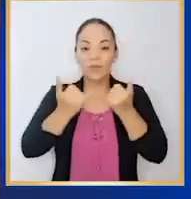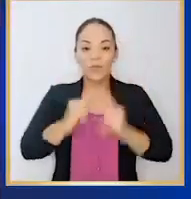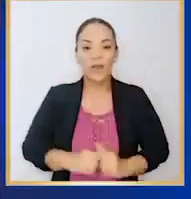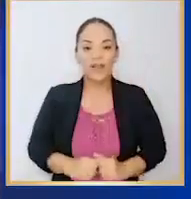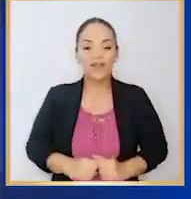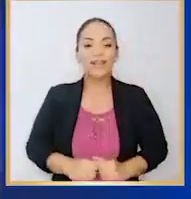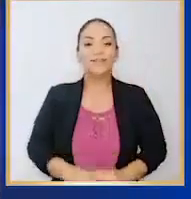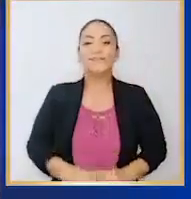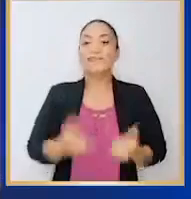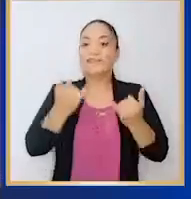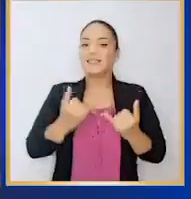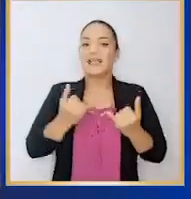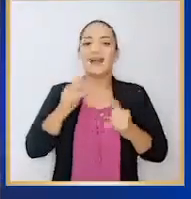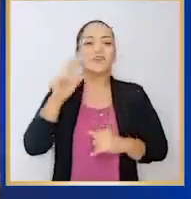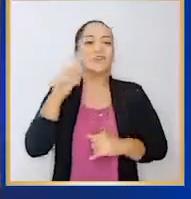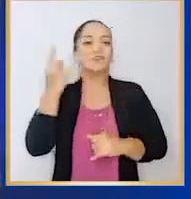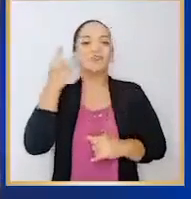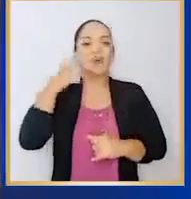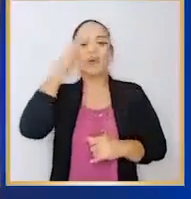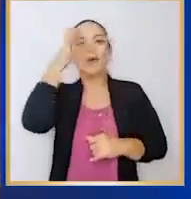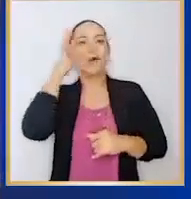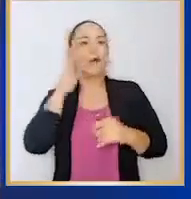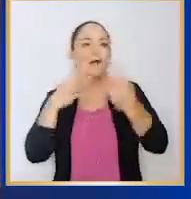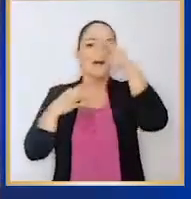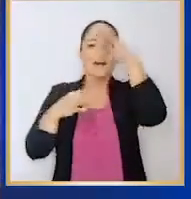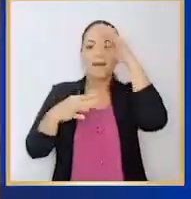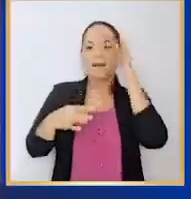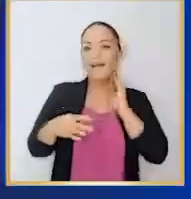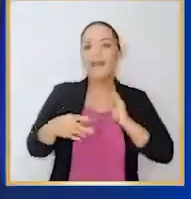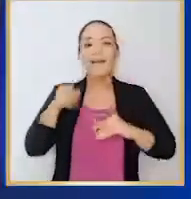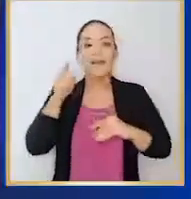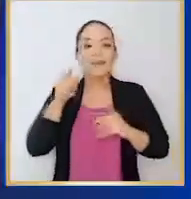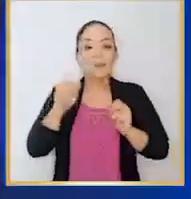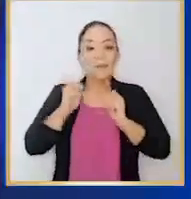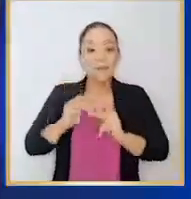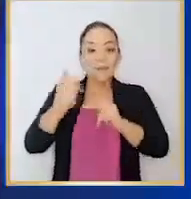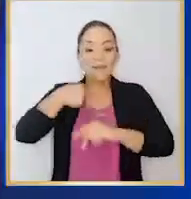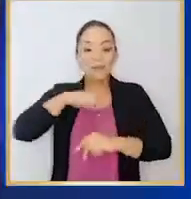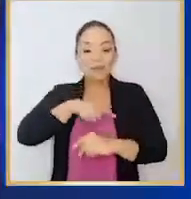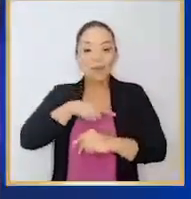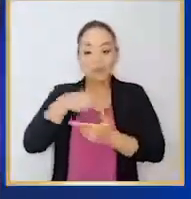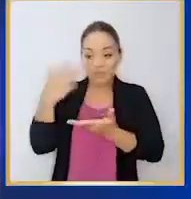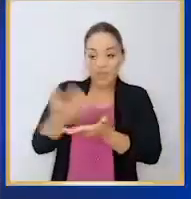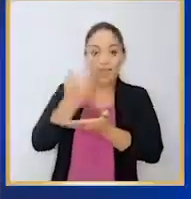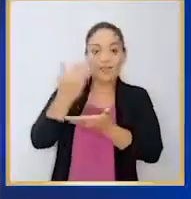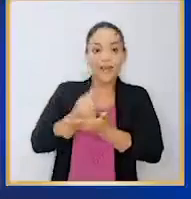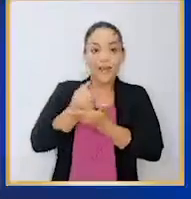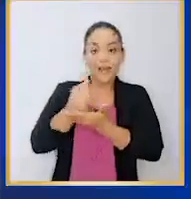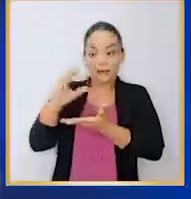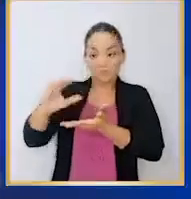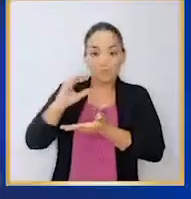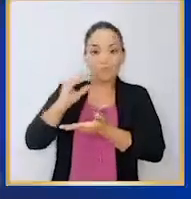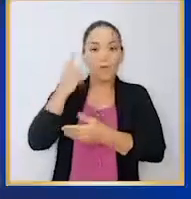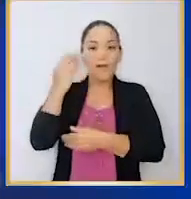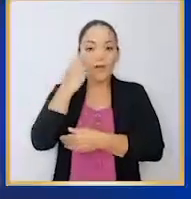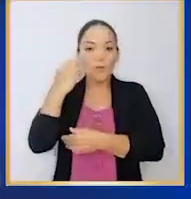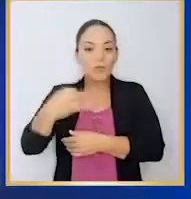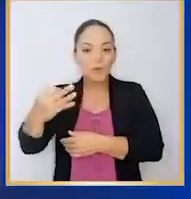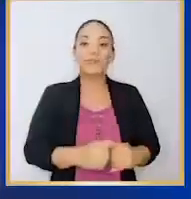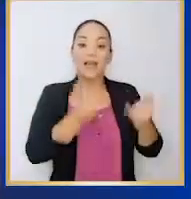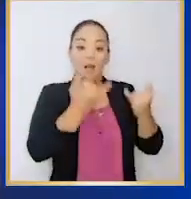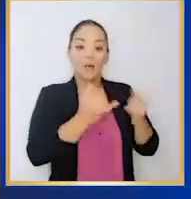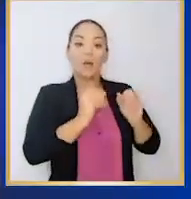moderno ya no es el sudor de nuestra frente lo que nos permite ganarnos el pan nuestro cada